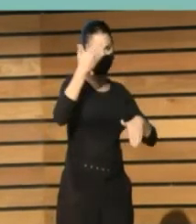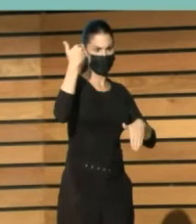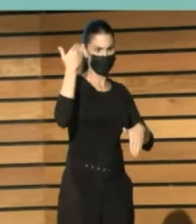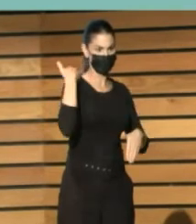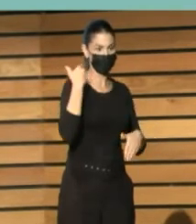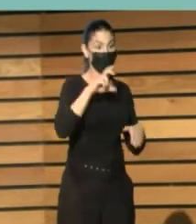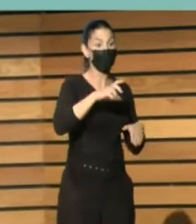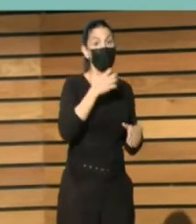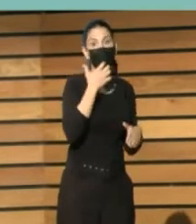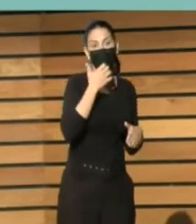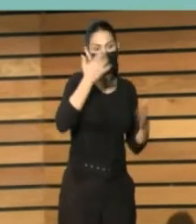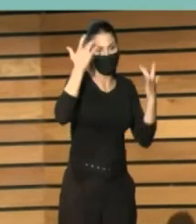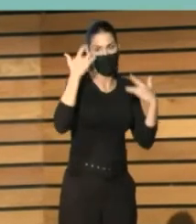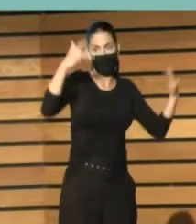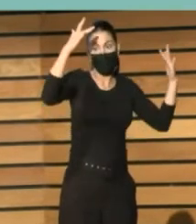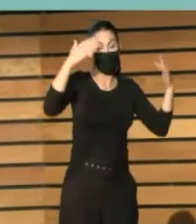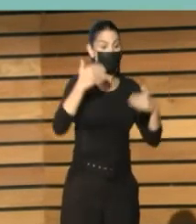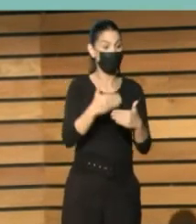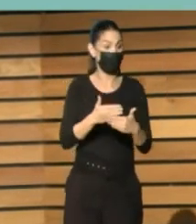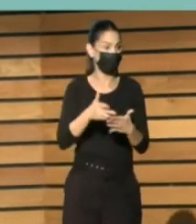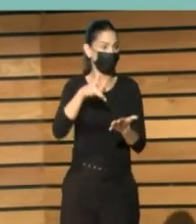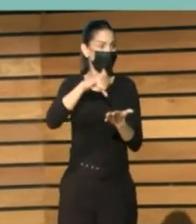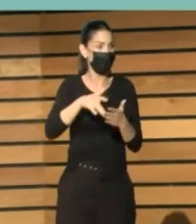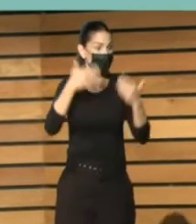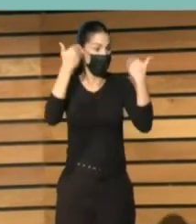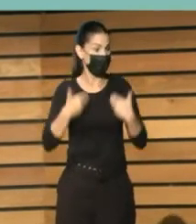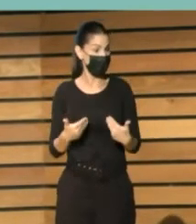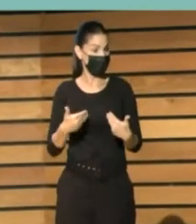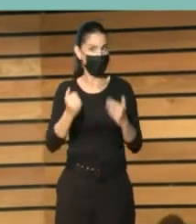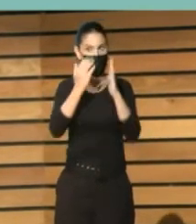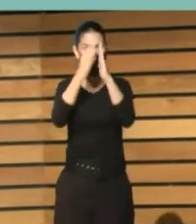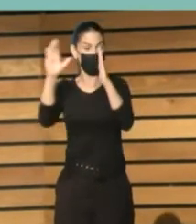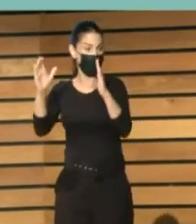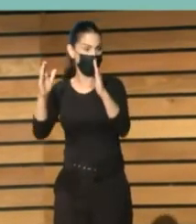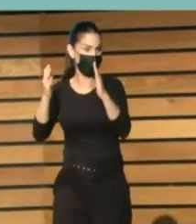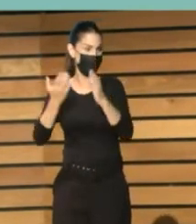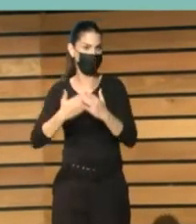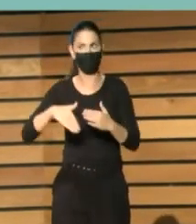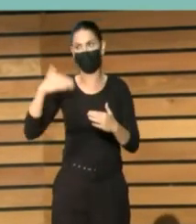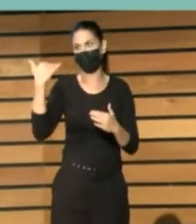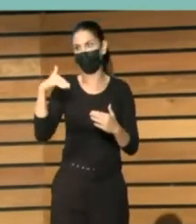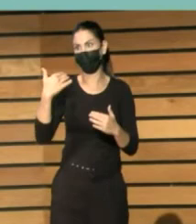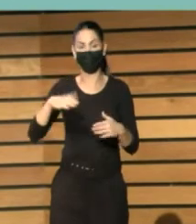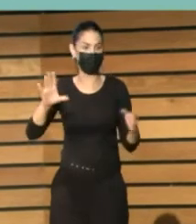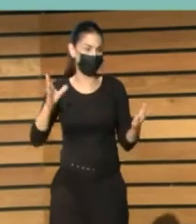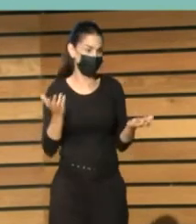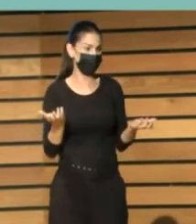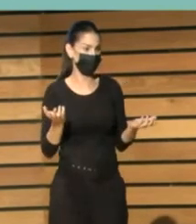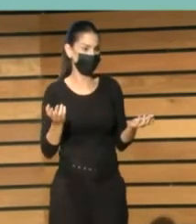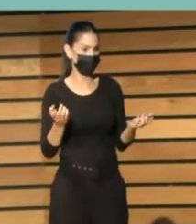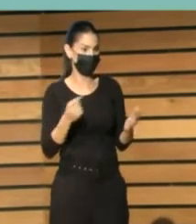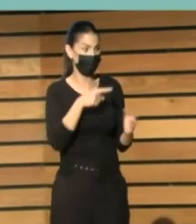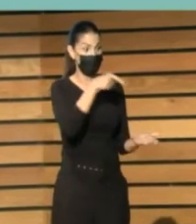pues tardaría meses o años en hacer lo que una biblioteca digital puede hacer en días o en horas.